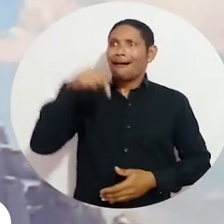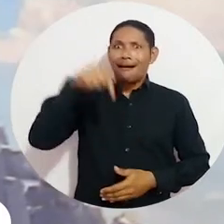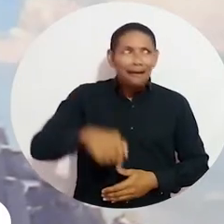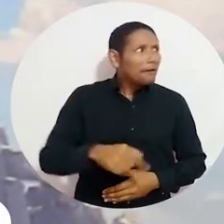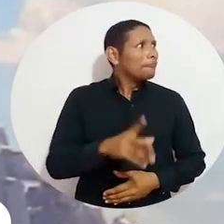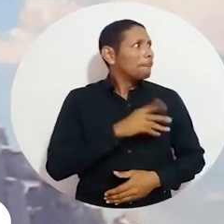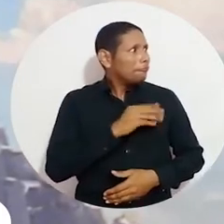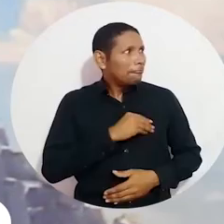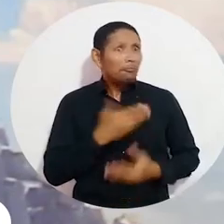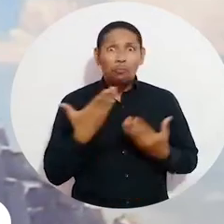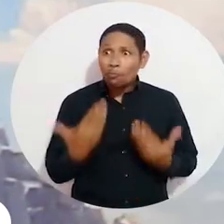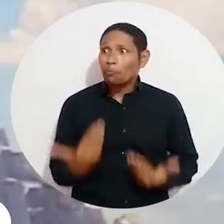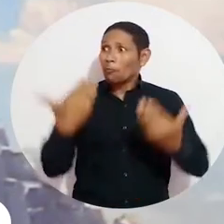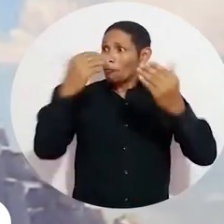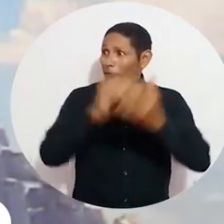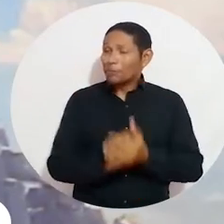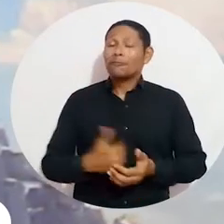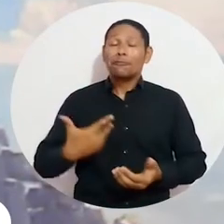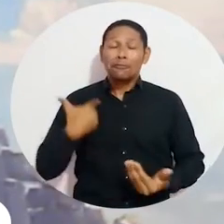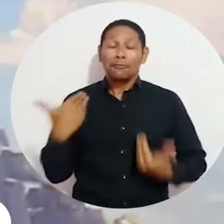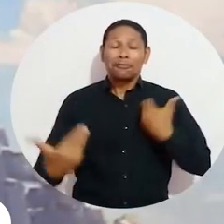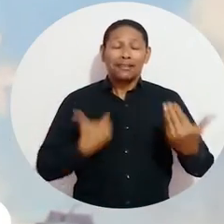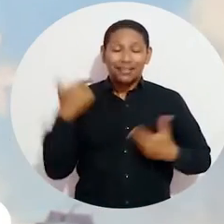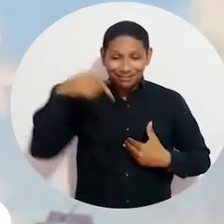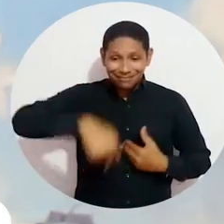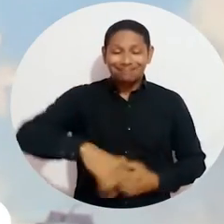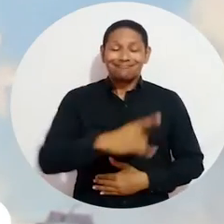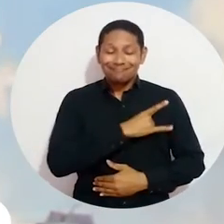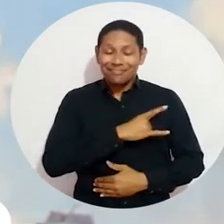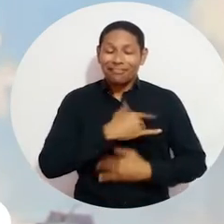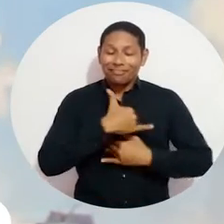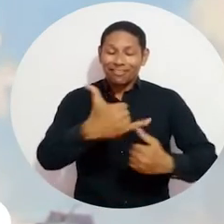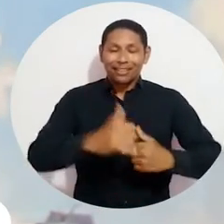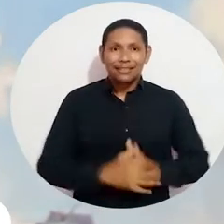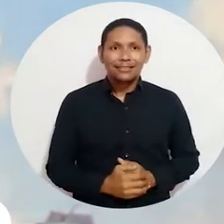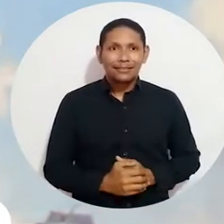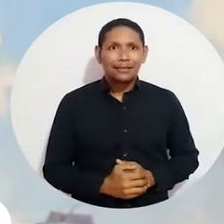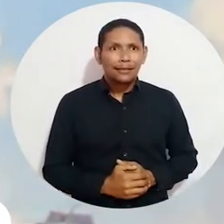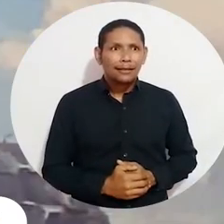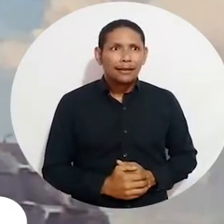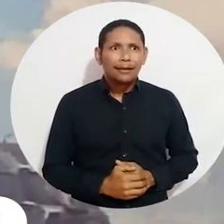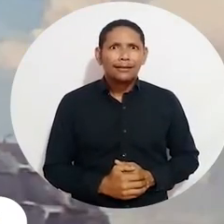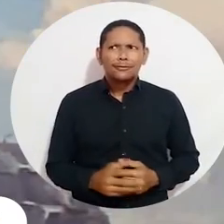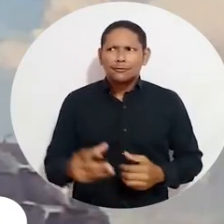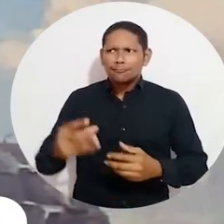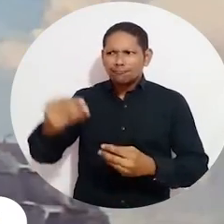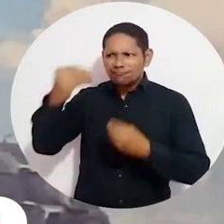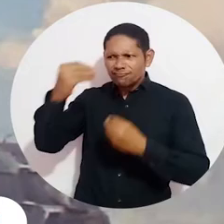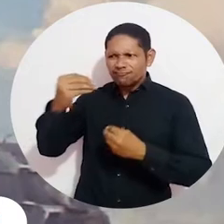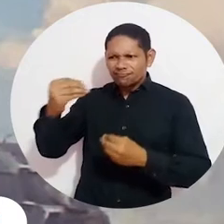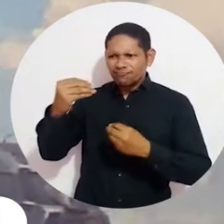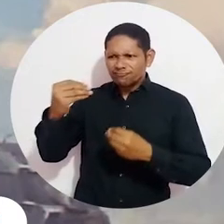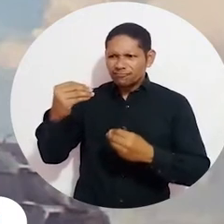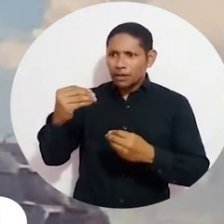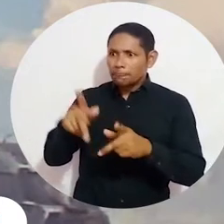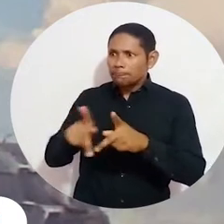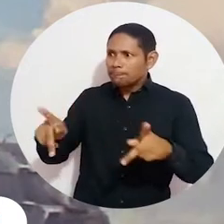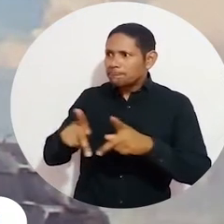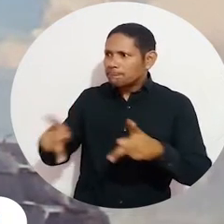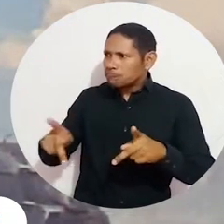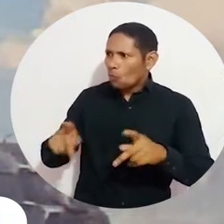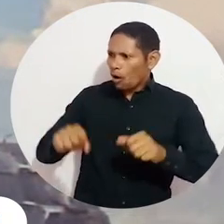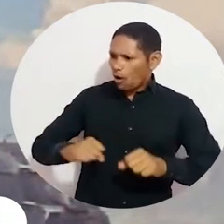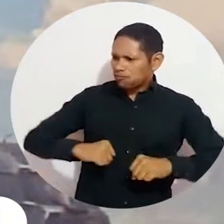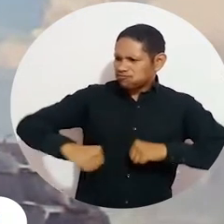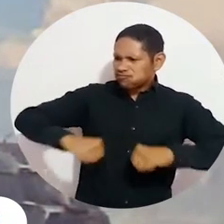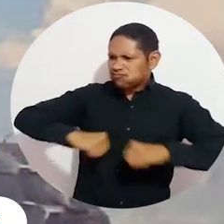Es maravillosa, cosas como estas deben suceder más a menudo. Estoy muy contento aquí en la universidad, estoy feliz. Recibiendo todas las capacidades